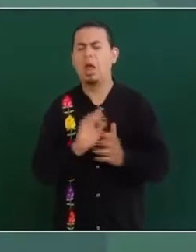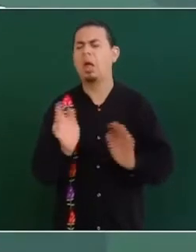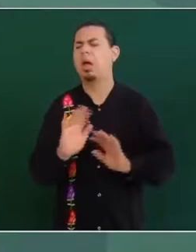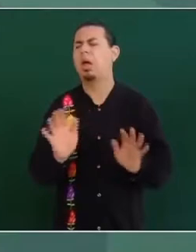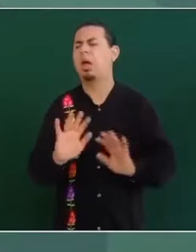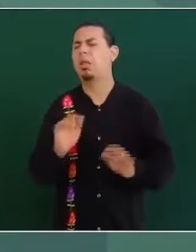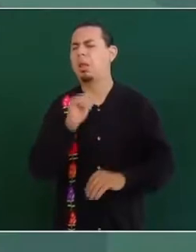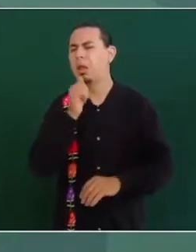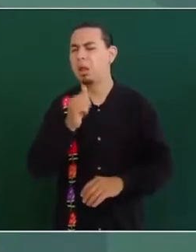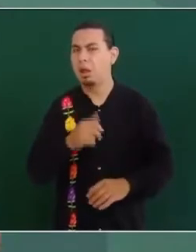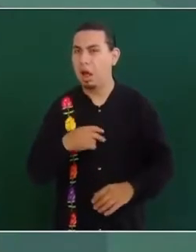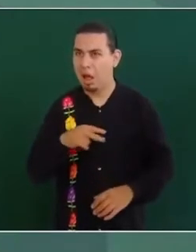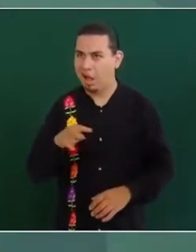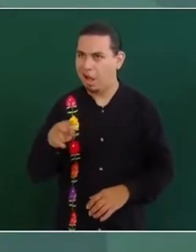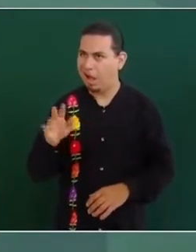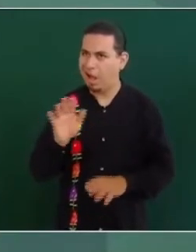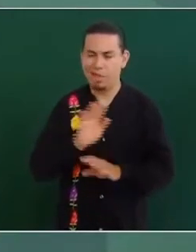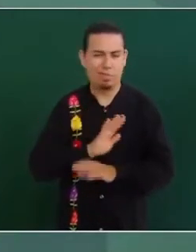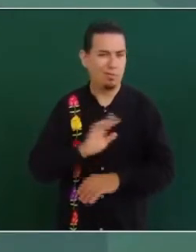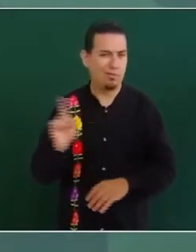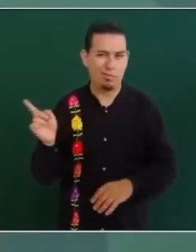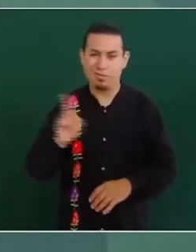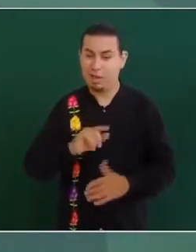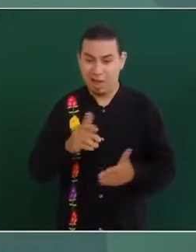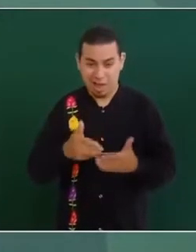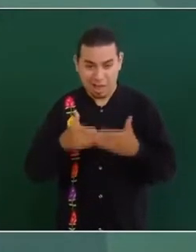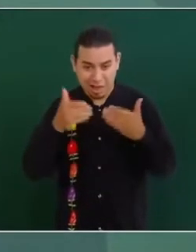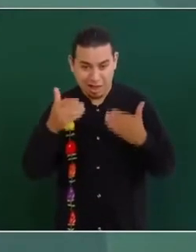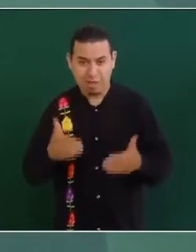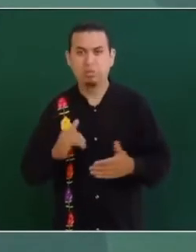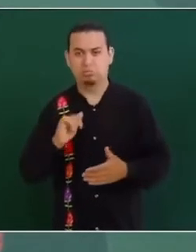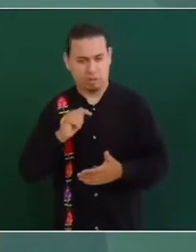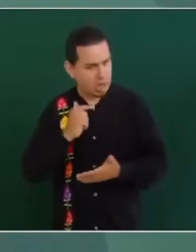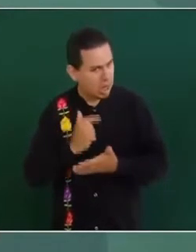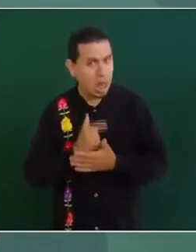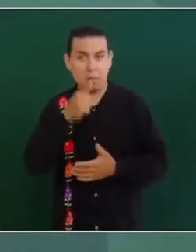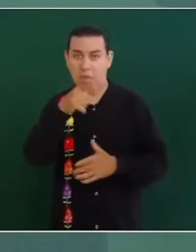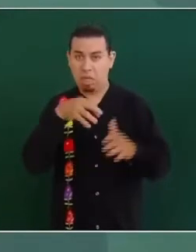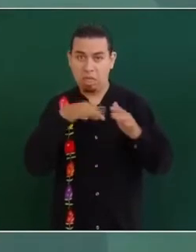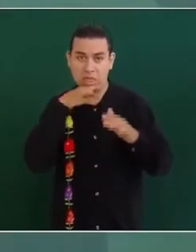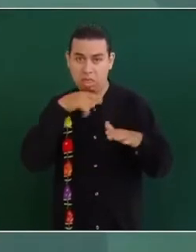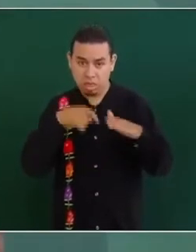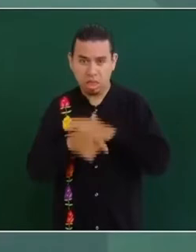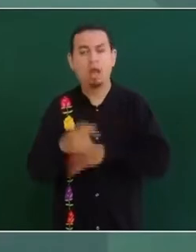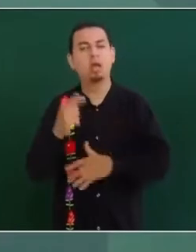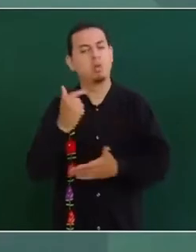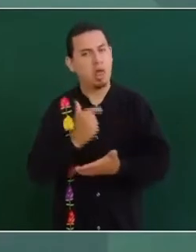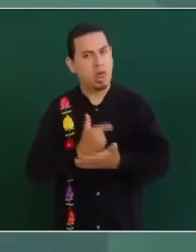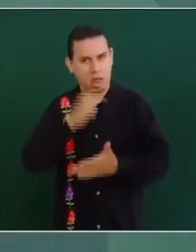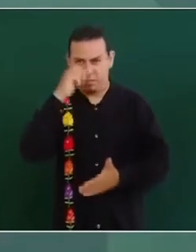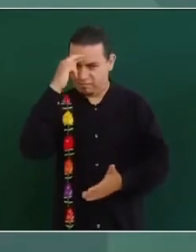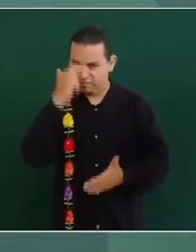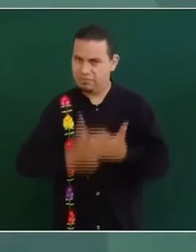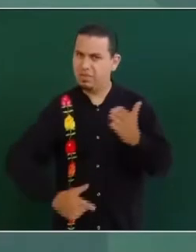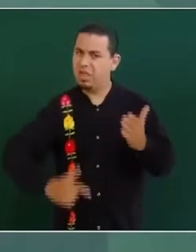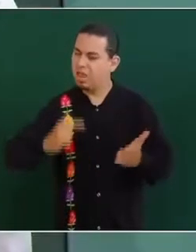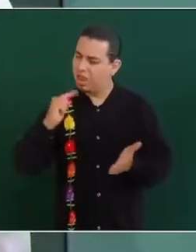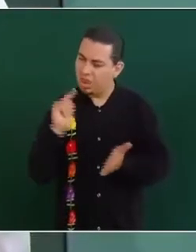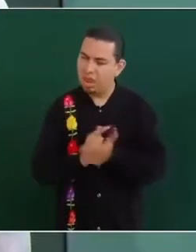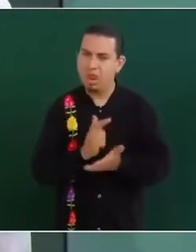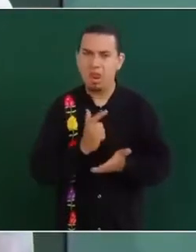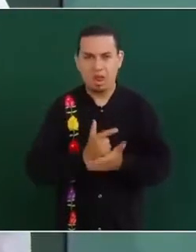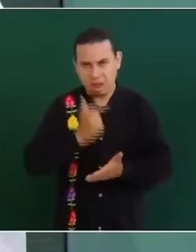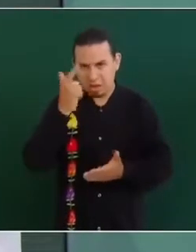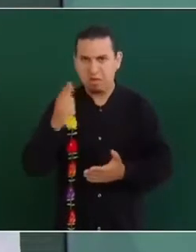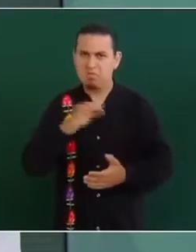Entonces, ahora es delito grave. El que comete